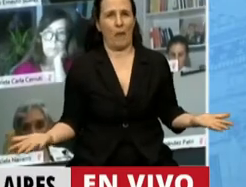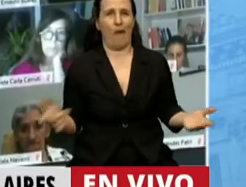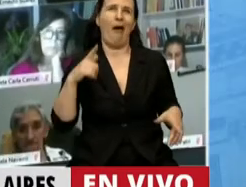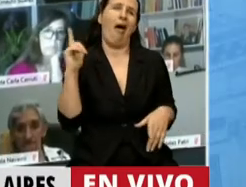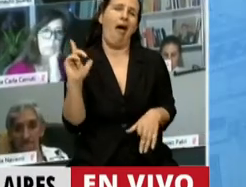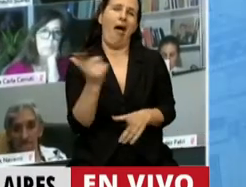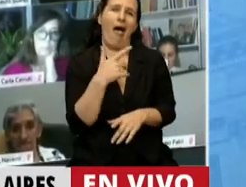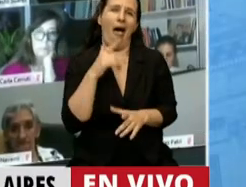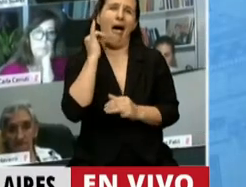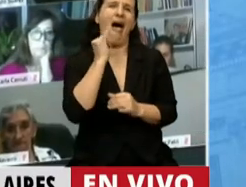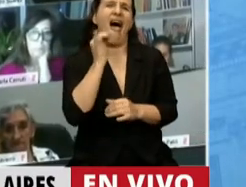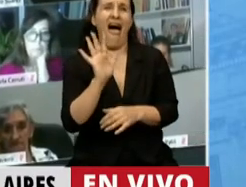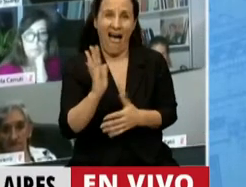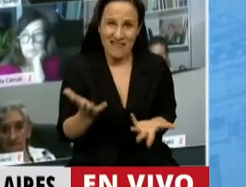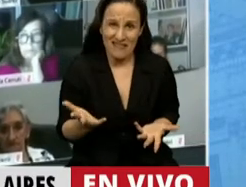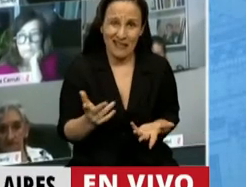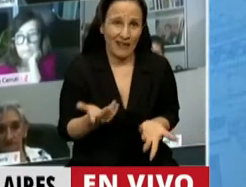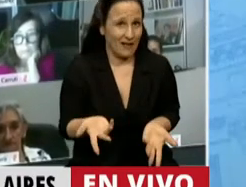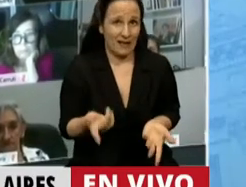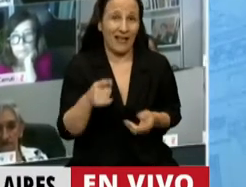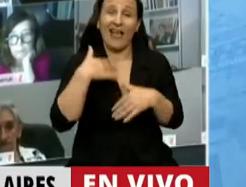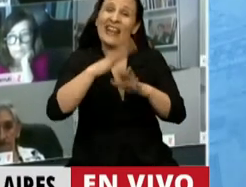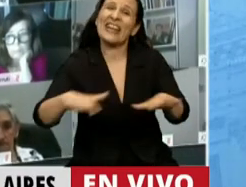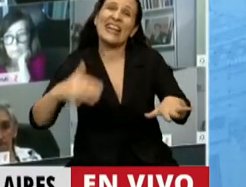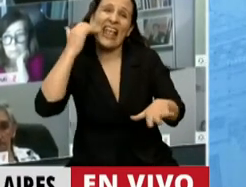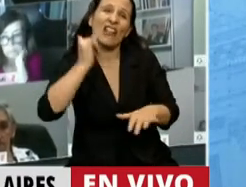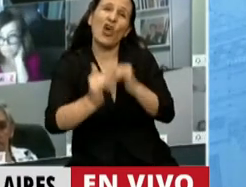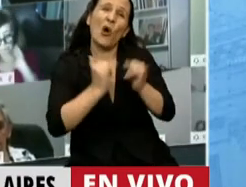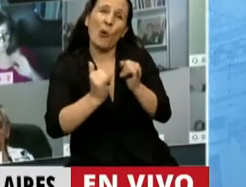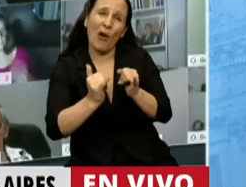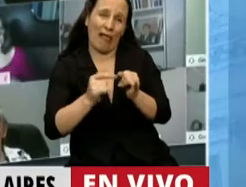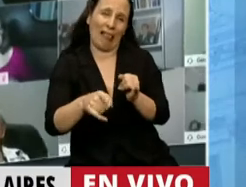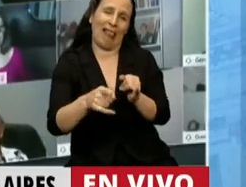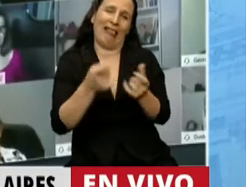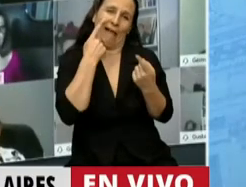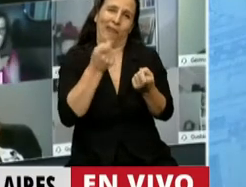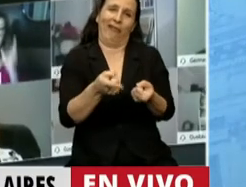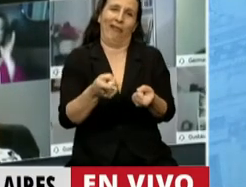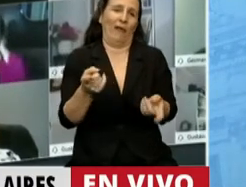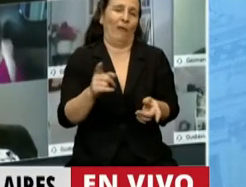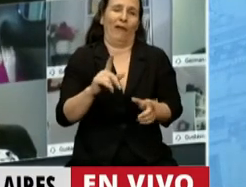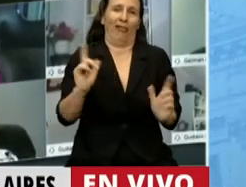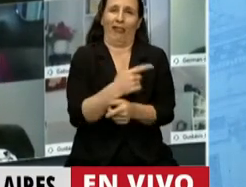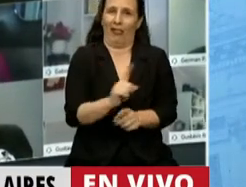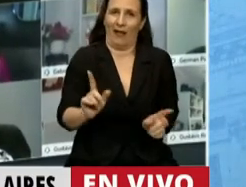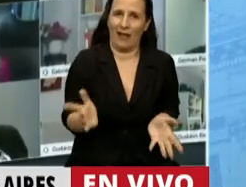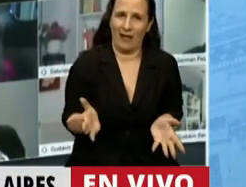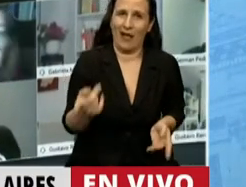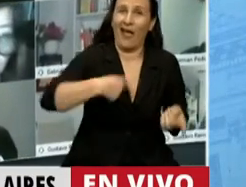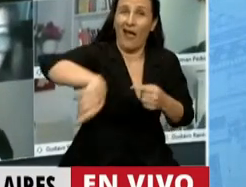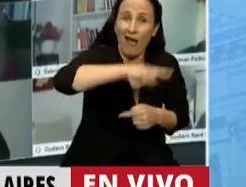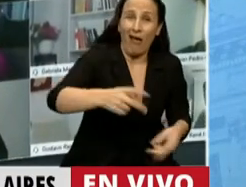ni un ratito contándoselo a los nietos. Por favor, es la subordinación